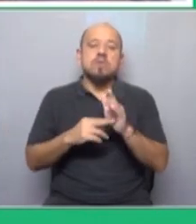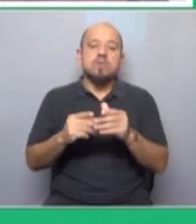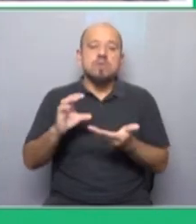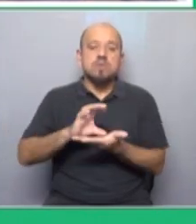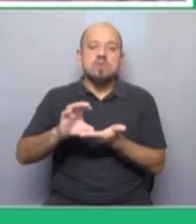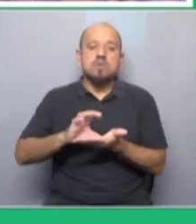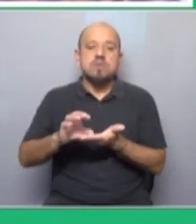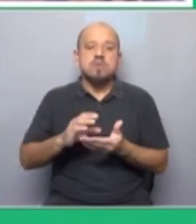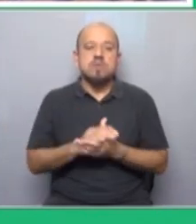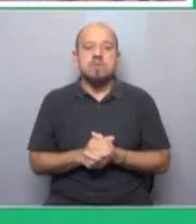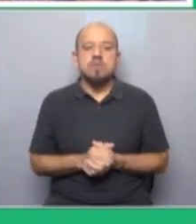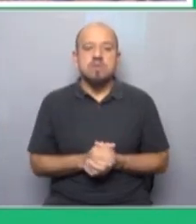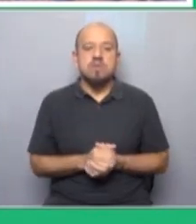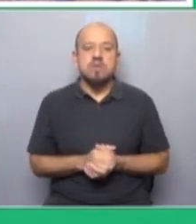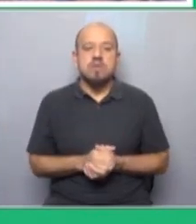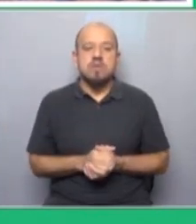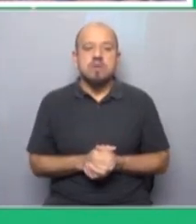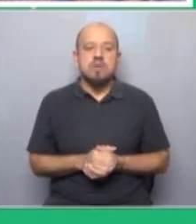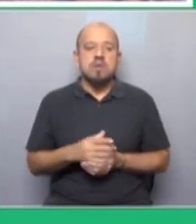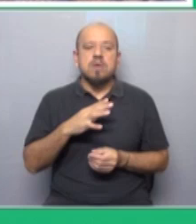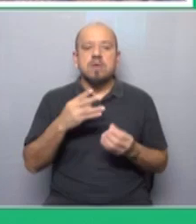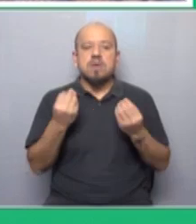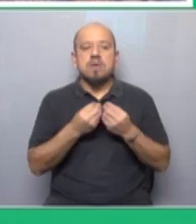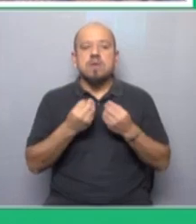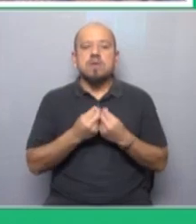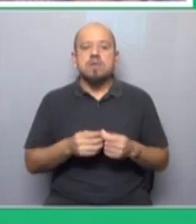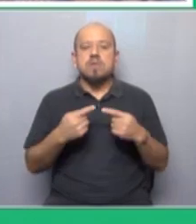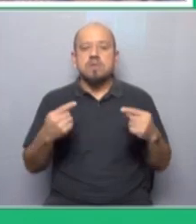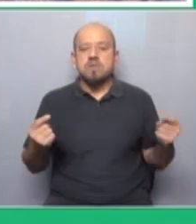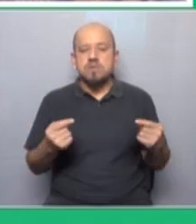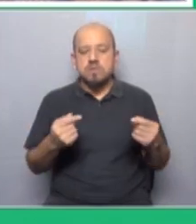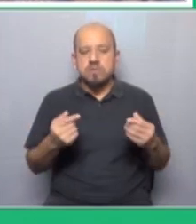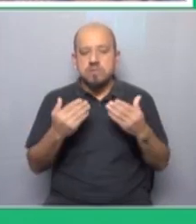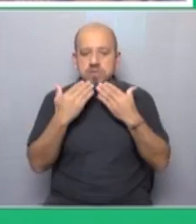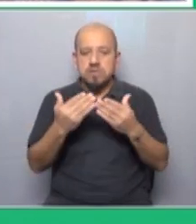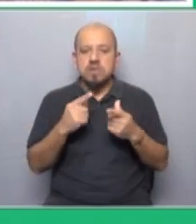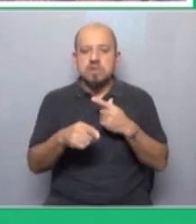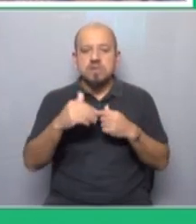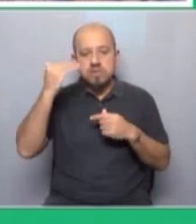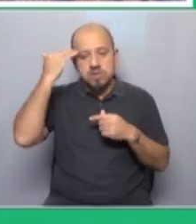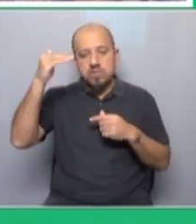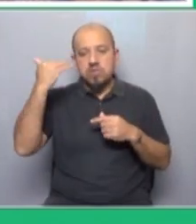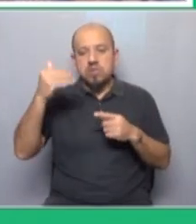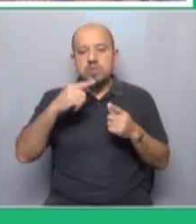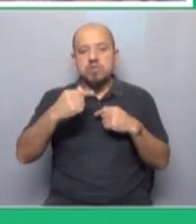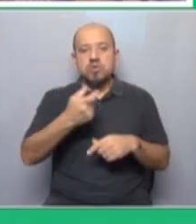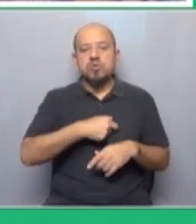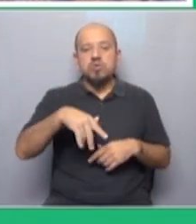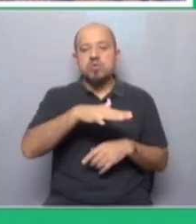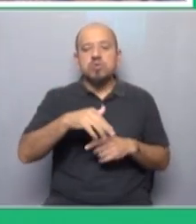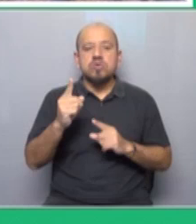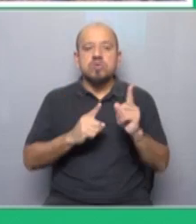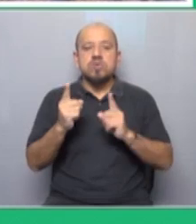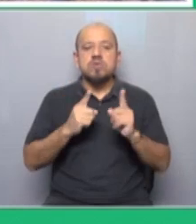Así es. Muy bien, queda mucha tela para cortar. Muchísimas gracias William Robinson, profesor de Sociología de la